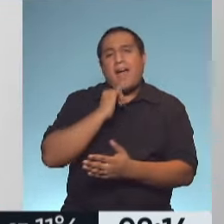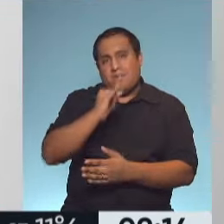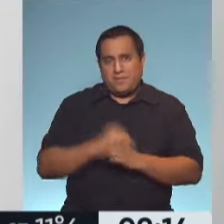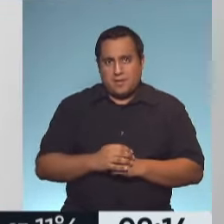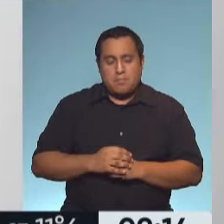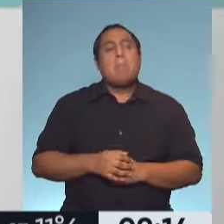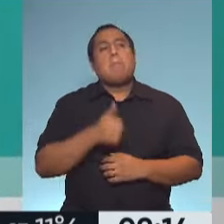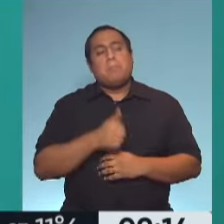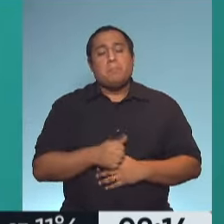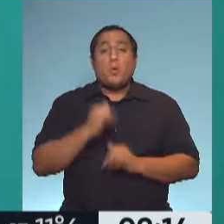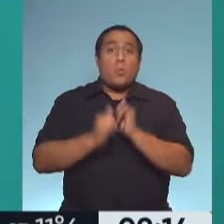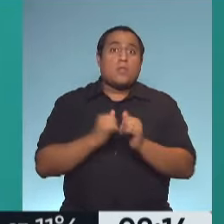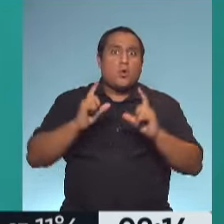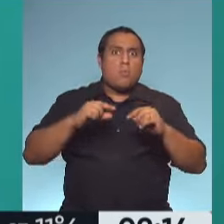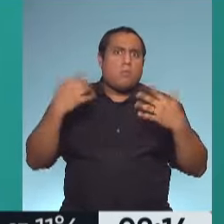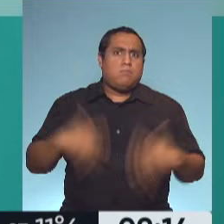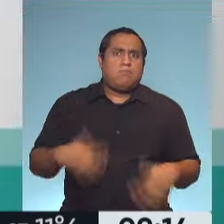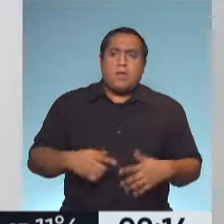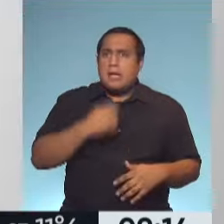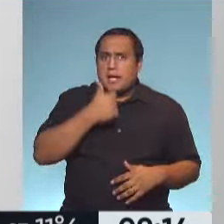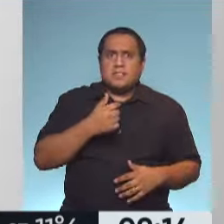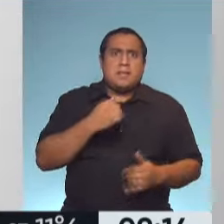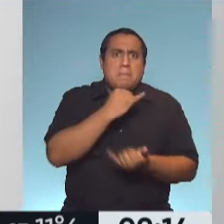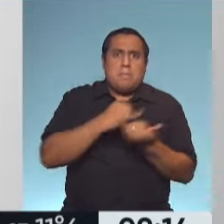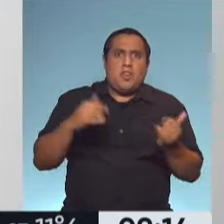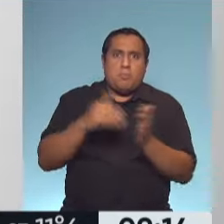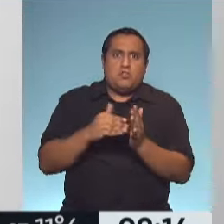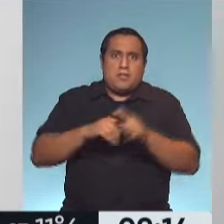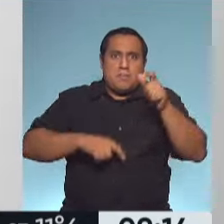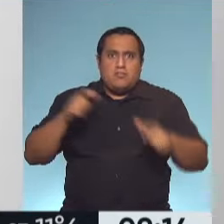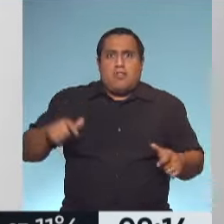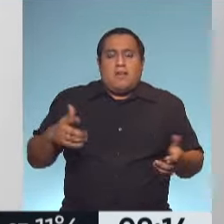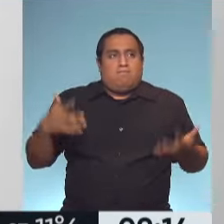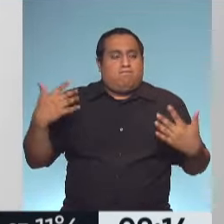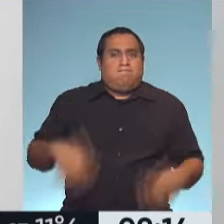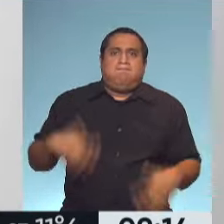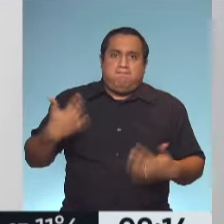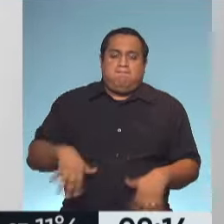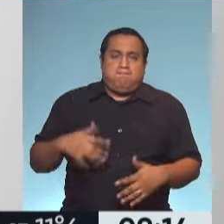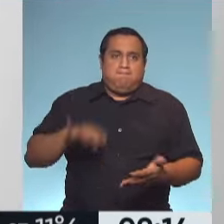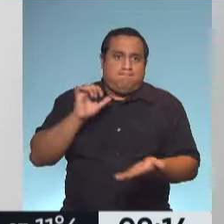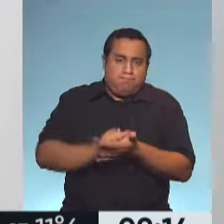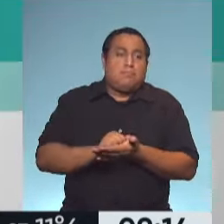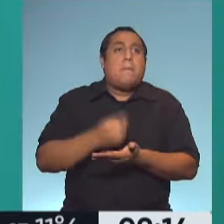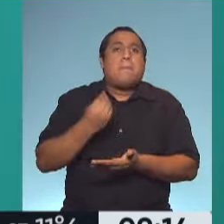Bueno, nos decía cifras realmente importantes. Ya hay casi medio millón de personas anotadas para vacunarse. Eso habla muy bien de la conciencia que existe en la población,